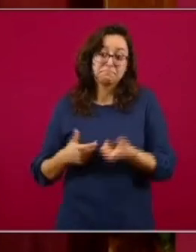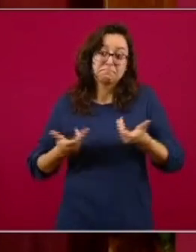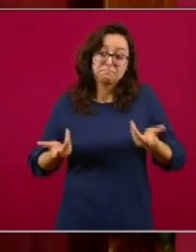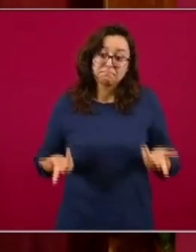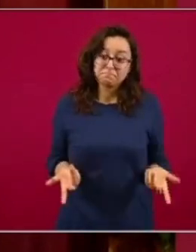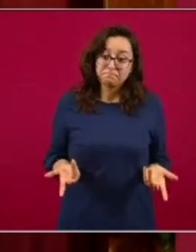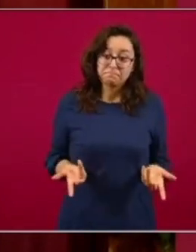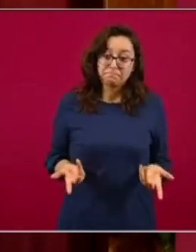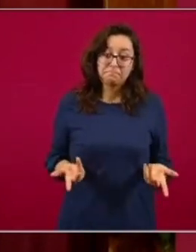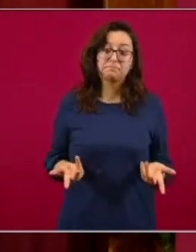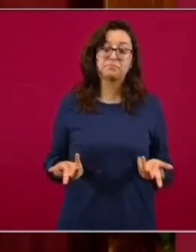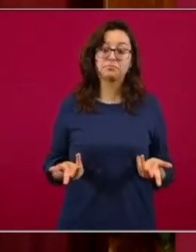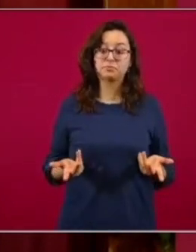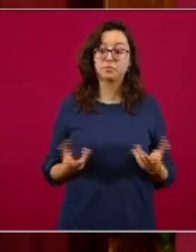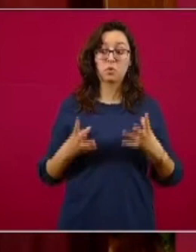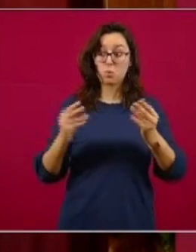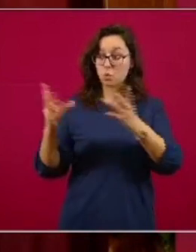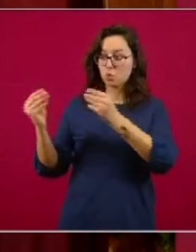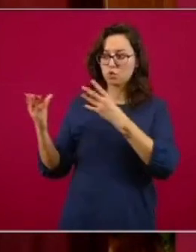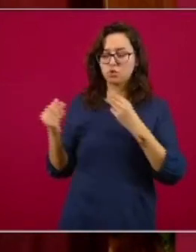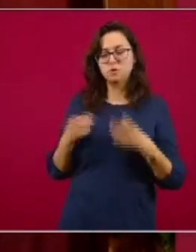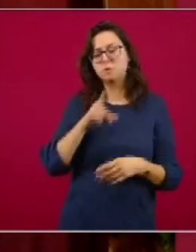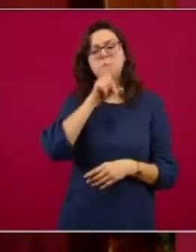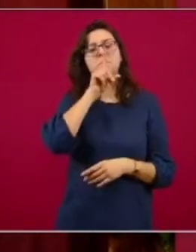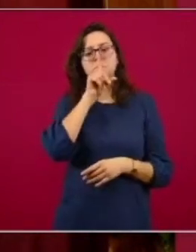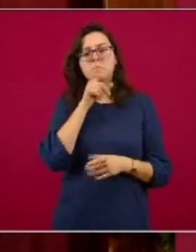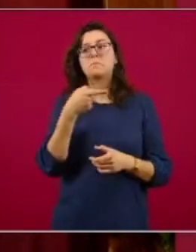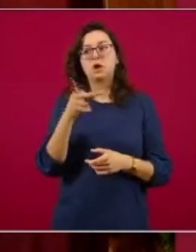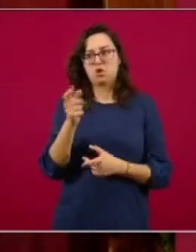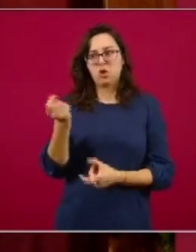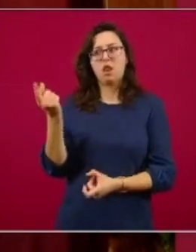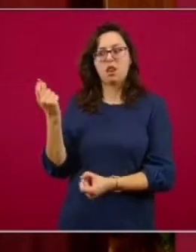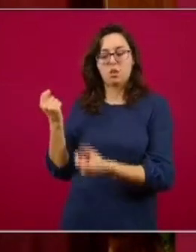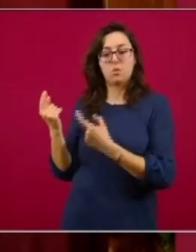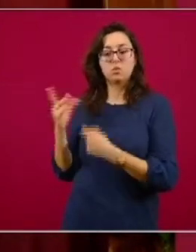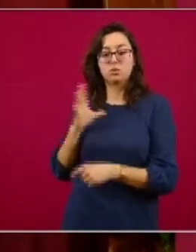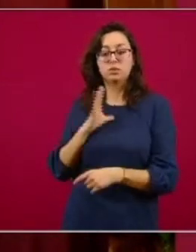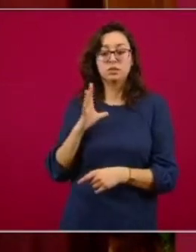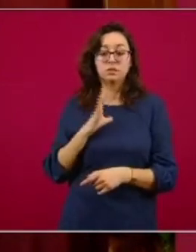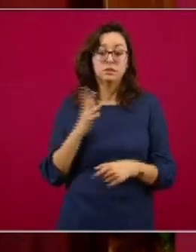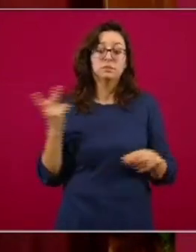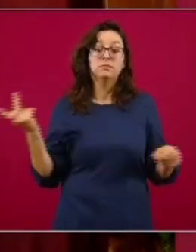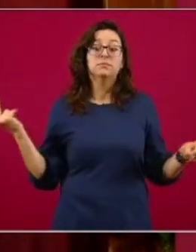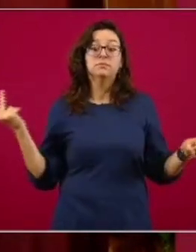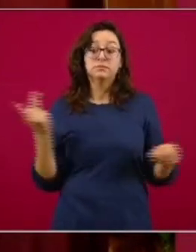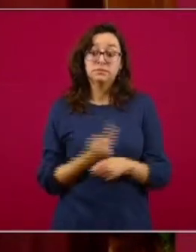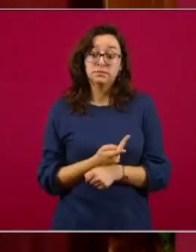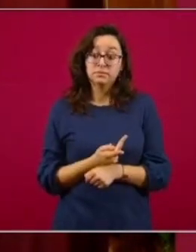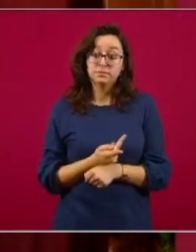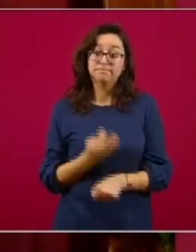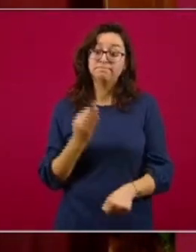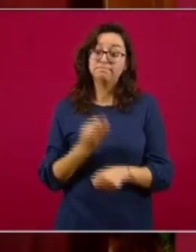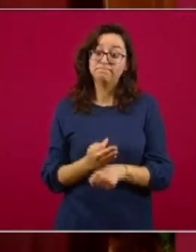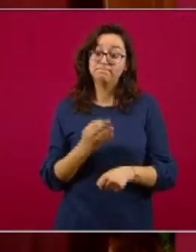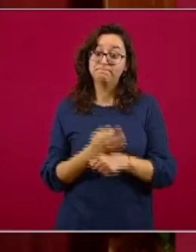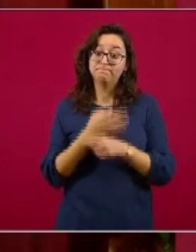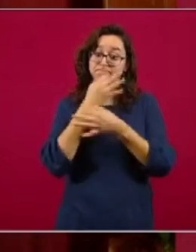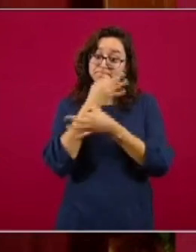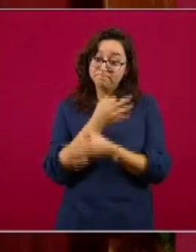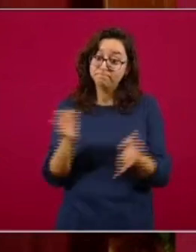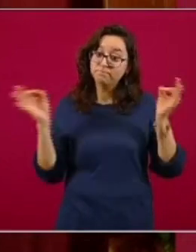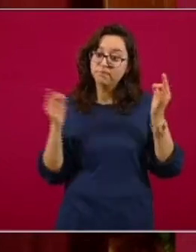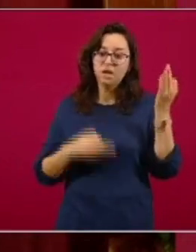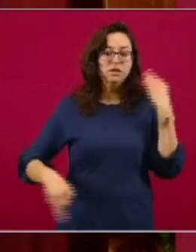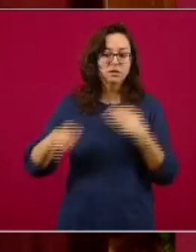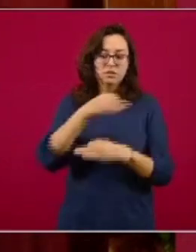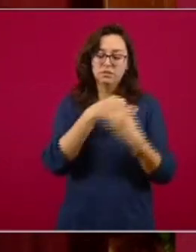no hay muchos casos documentados, pero los hay. De modo que el mensaje aquí es, todos debemos